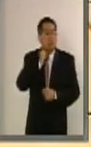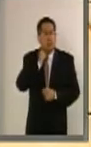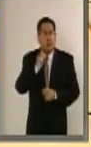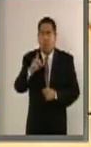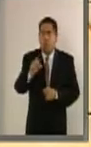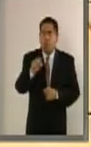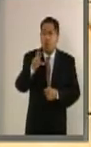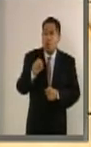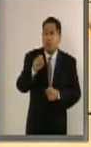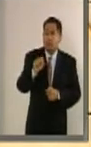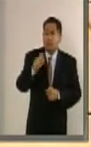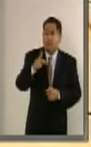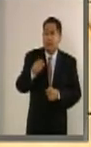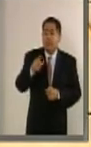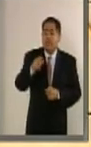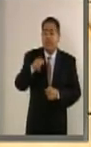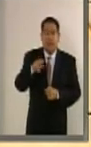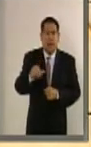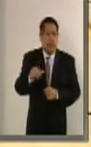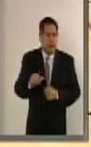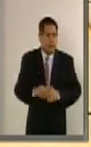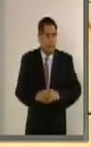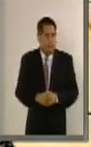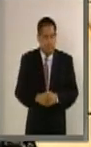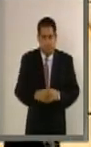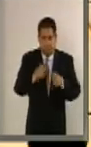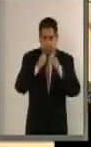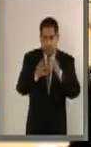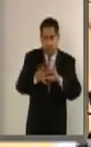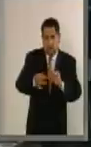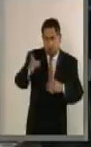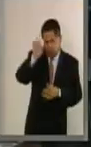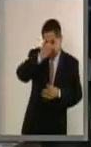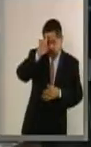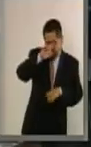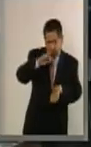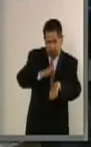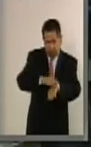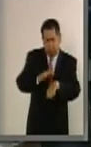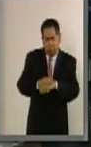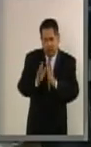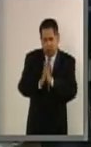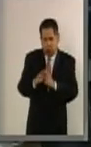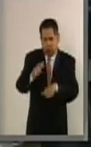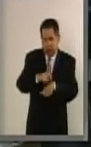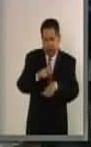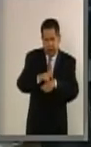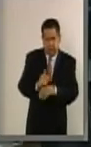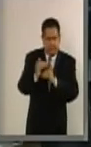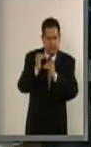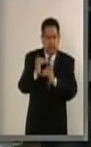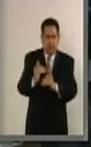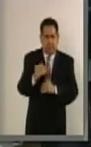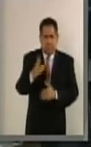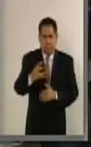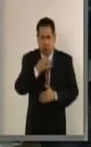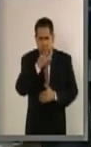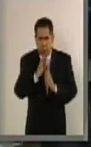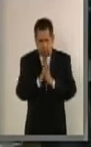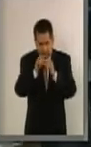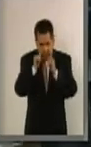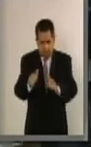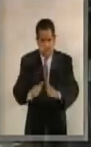Dolores Padierna Luna, haciendo la recomendación de que nos constriñamos al tiempo establecido de tres minutos.